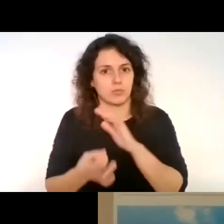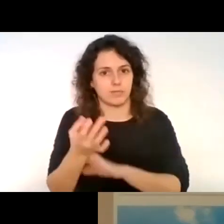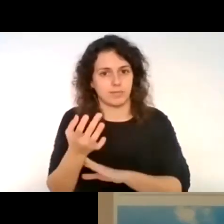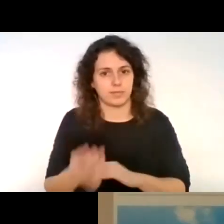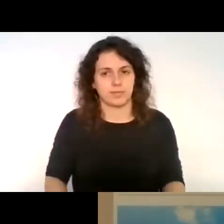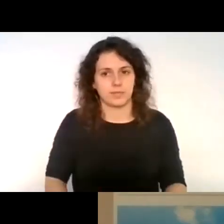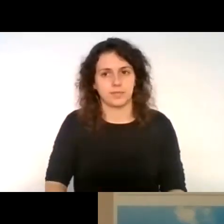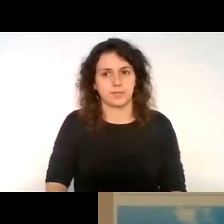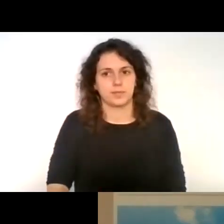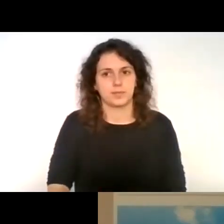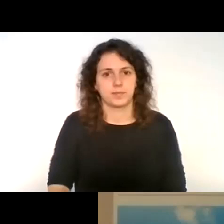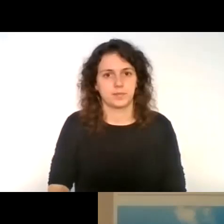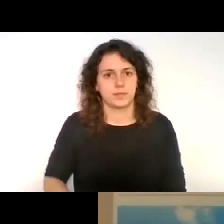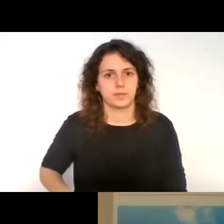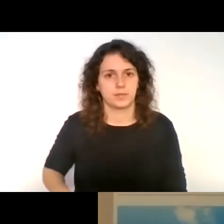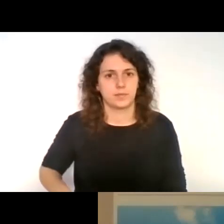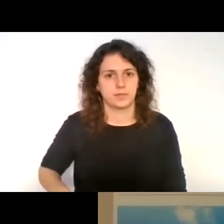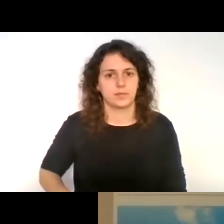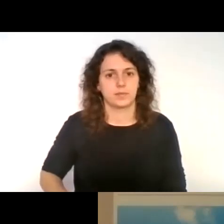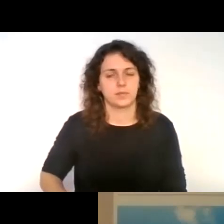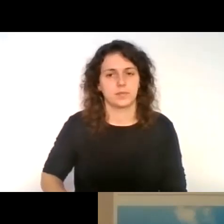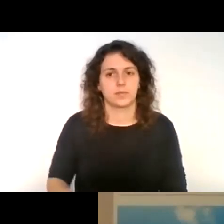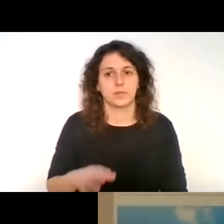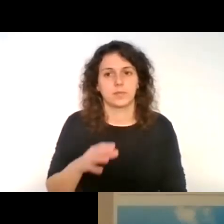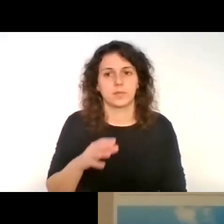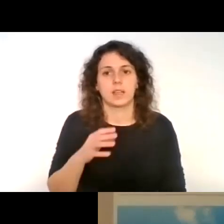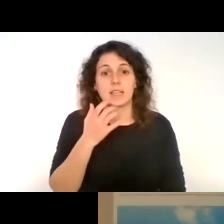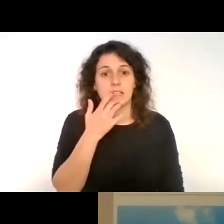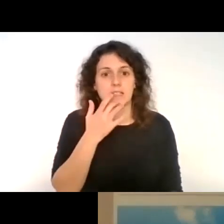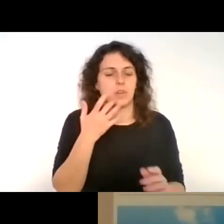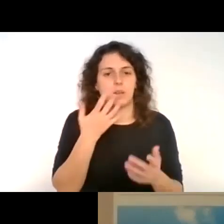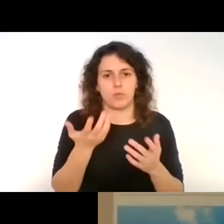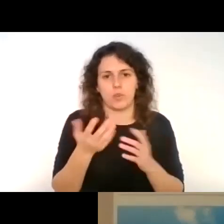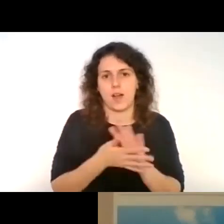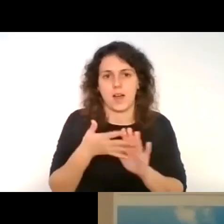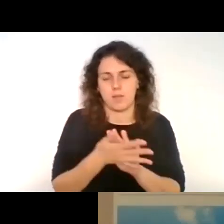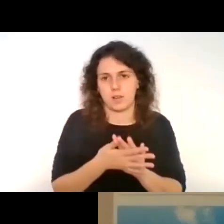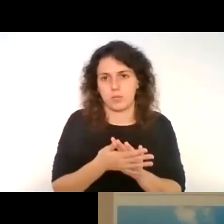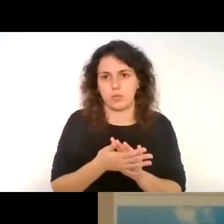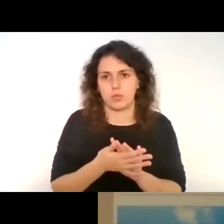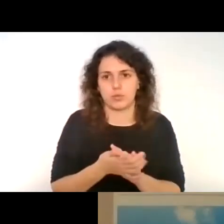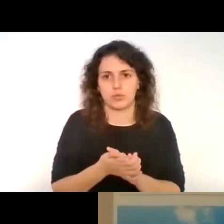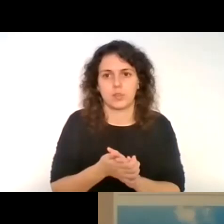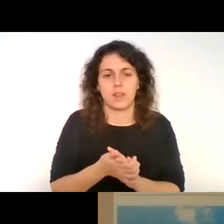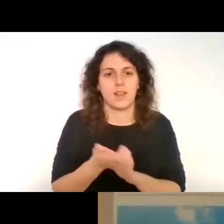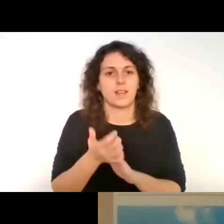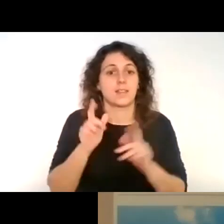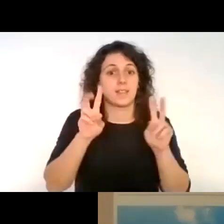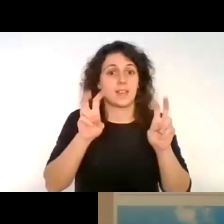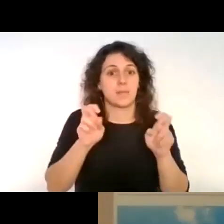Nos hacen una consulta si cuando hablamos de asistentes